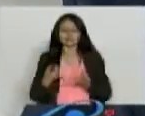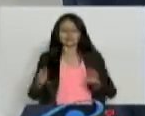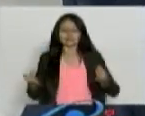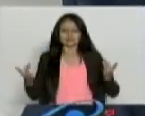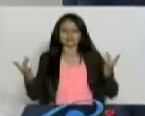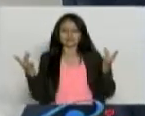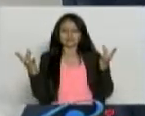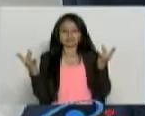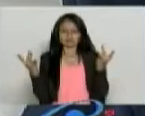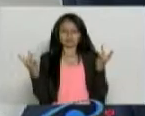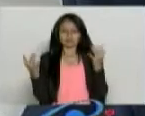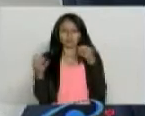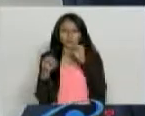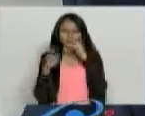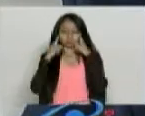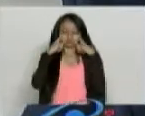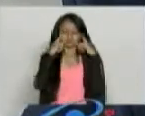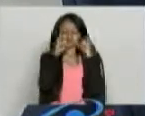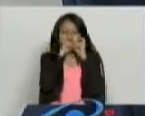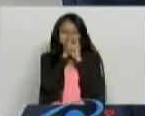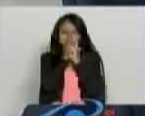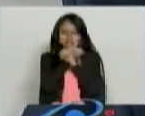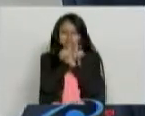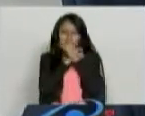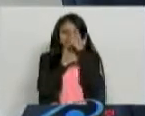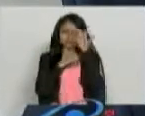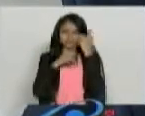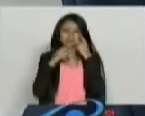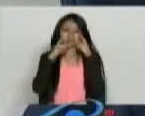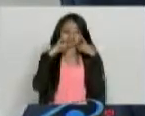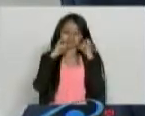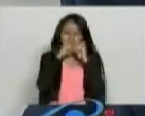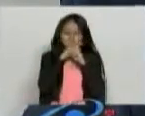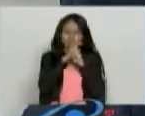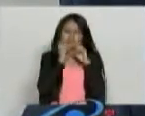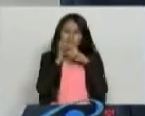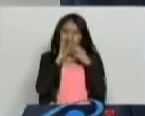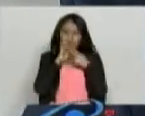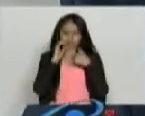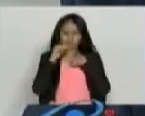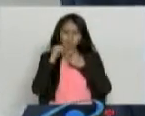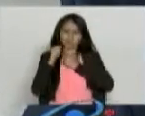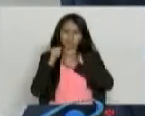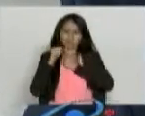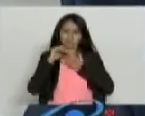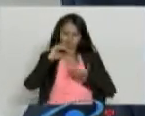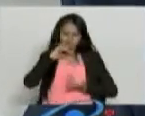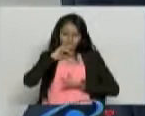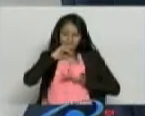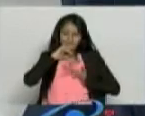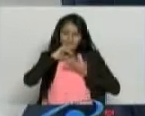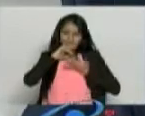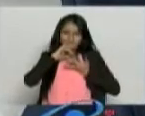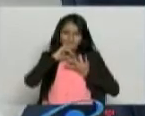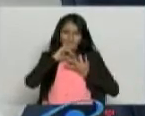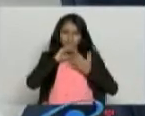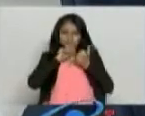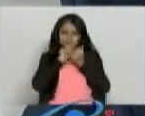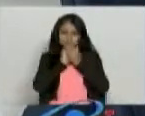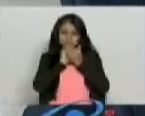porque la meditación realmente es un encuentro con uno mismo, con lo más sagrado de uno.